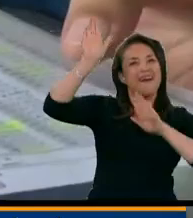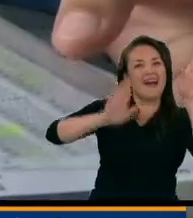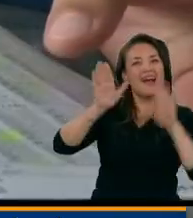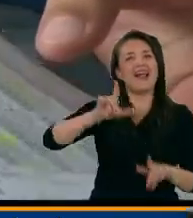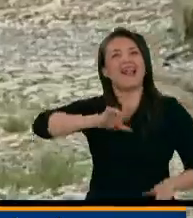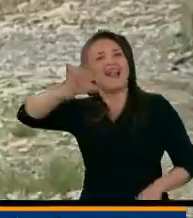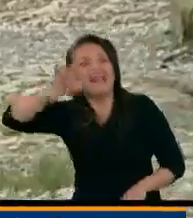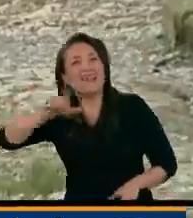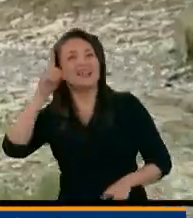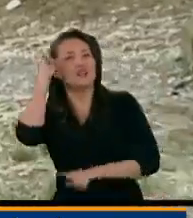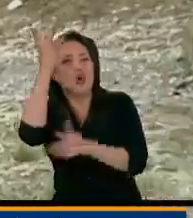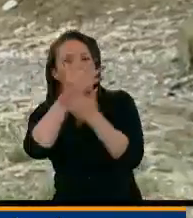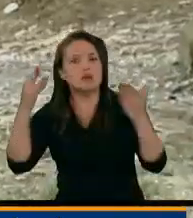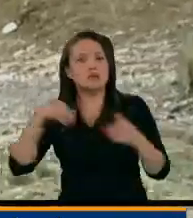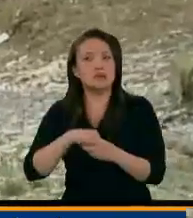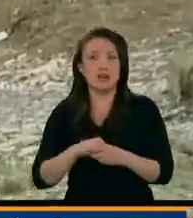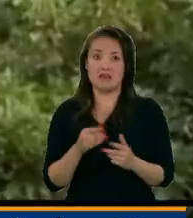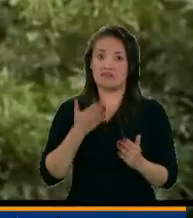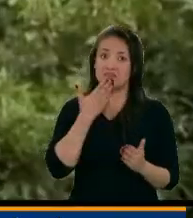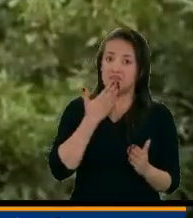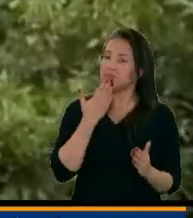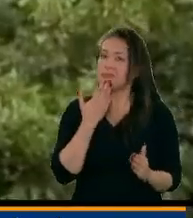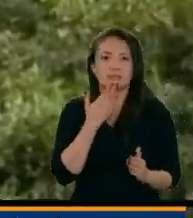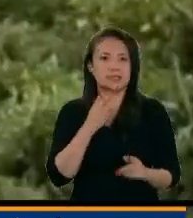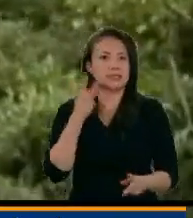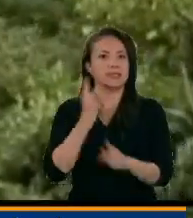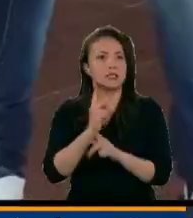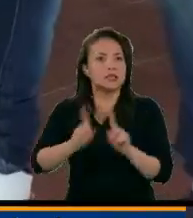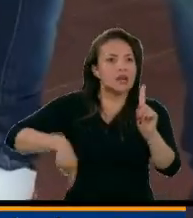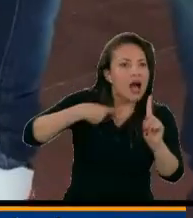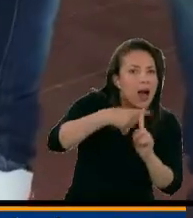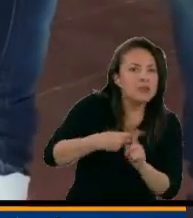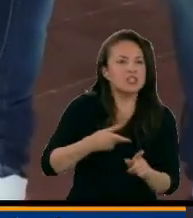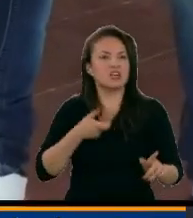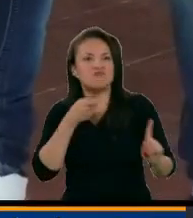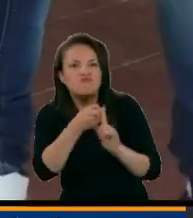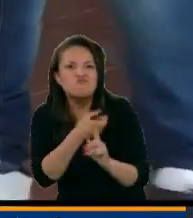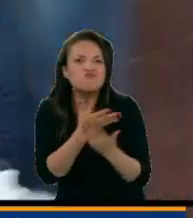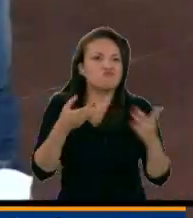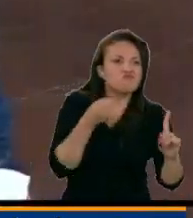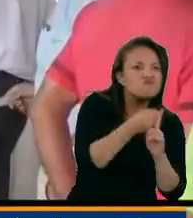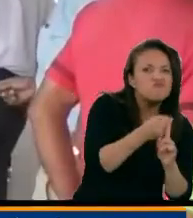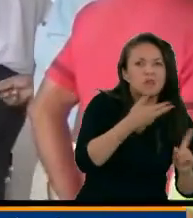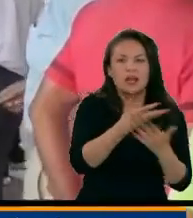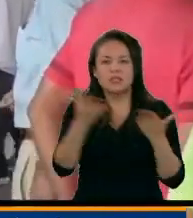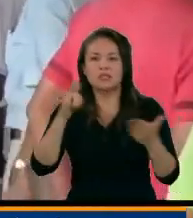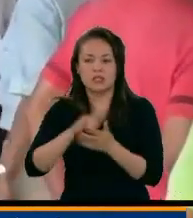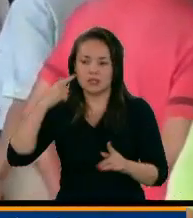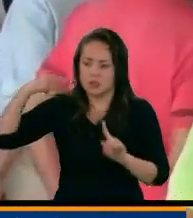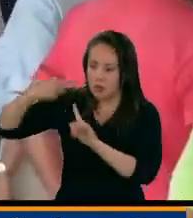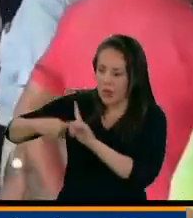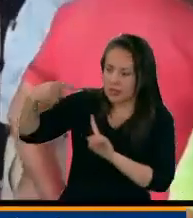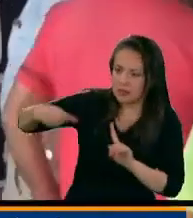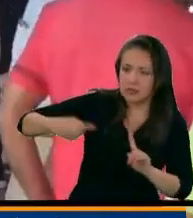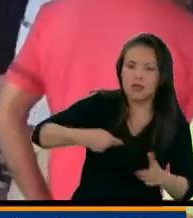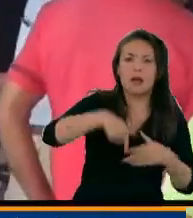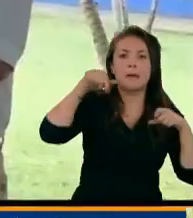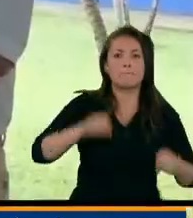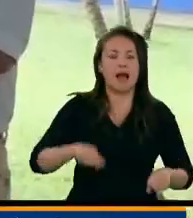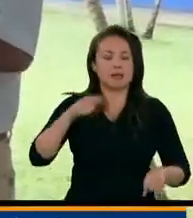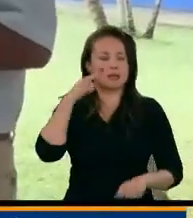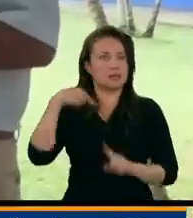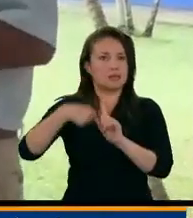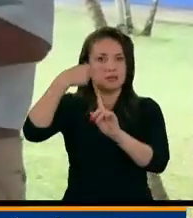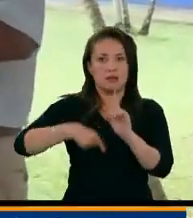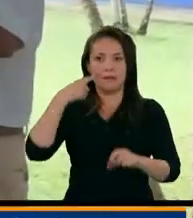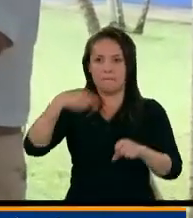no es alentador. Amenazas, atentados y hostigamientos se han conocido en los últimos meses. Este es el periodo de elecciones más violento, según